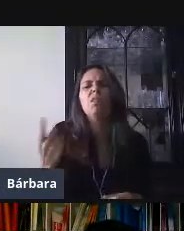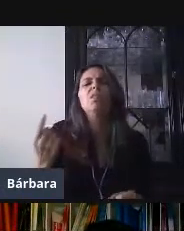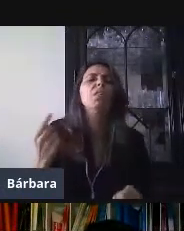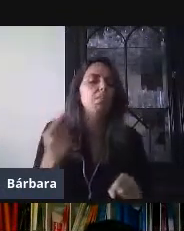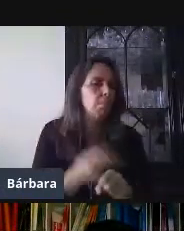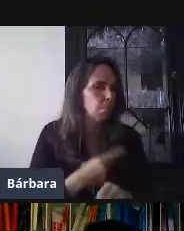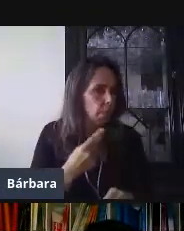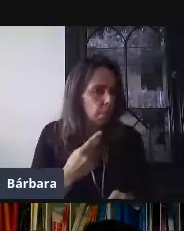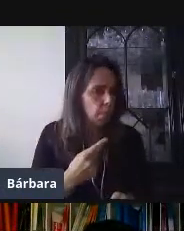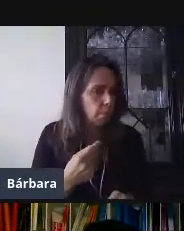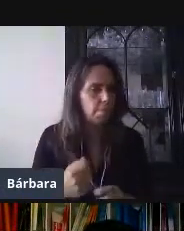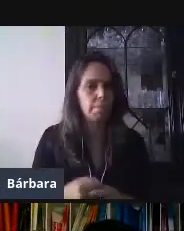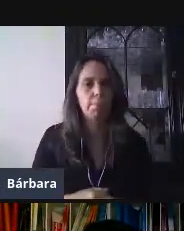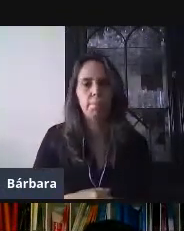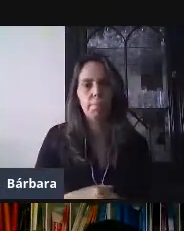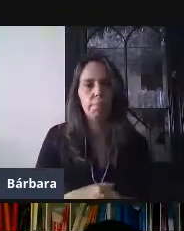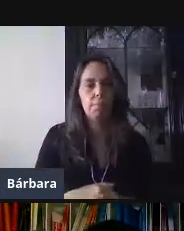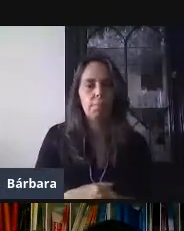sentido?